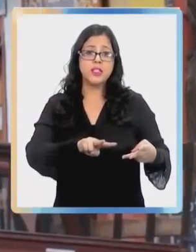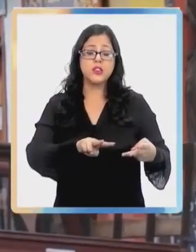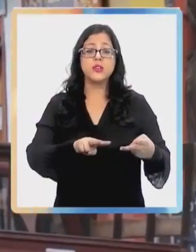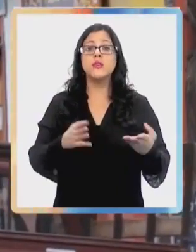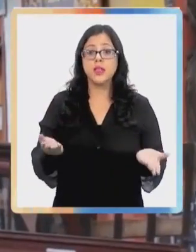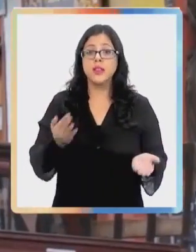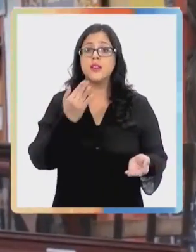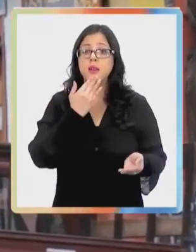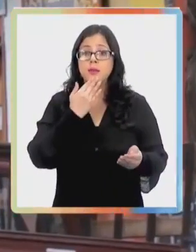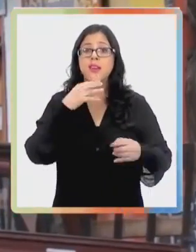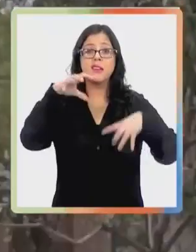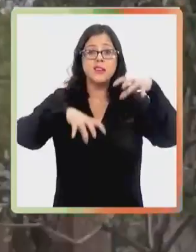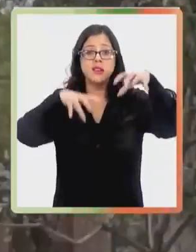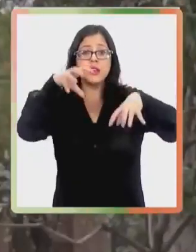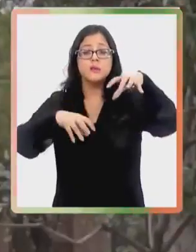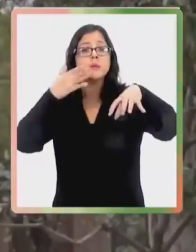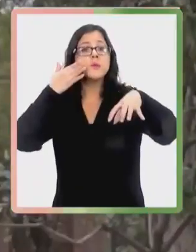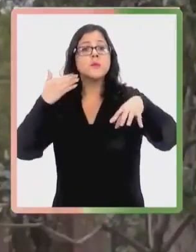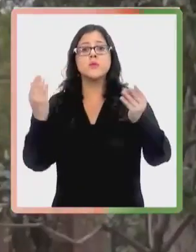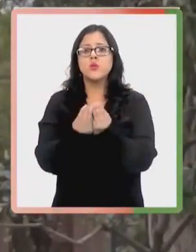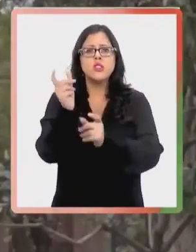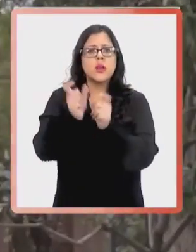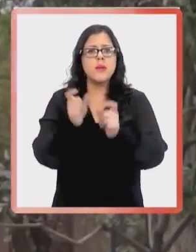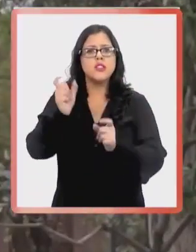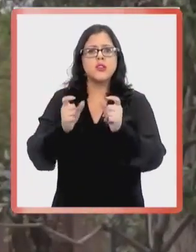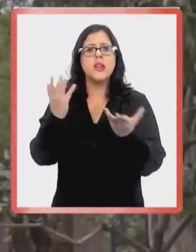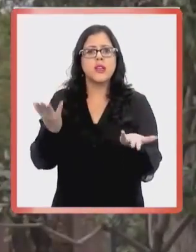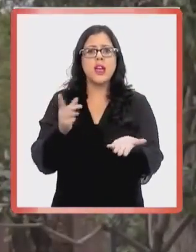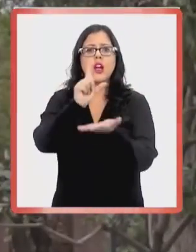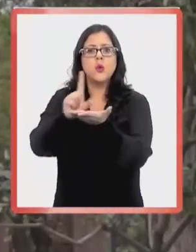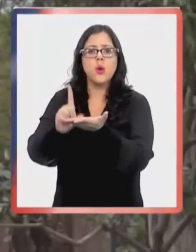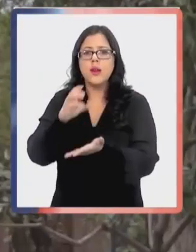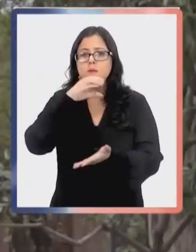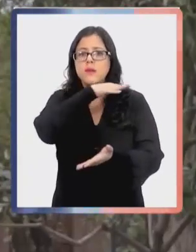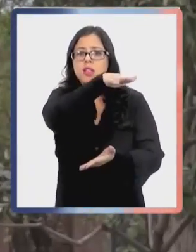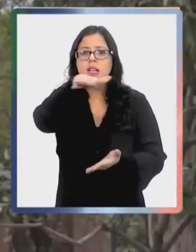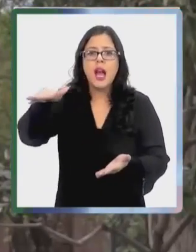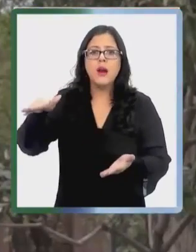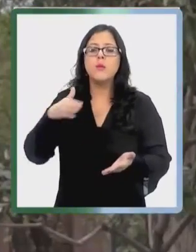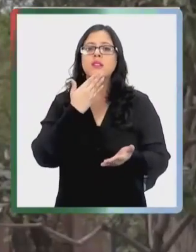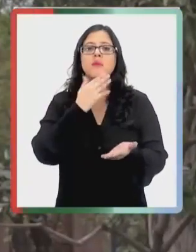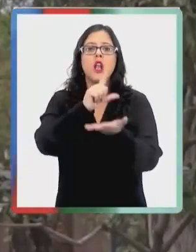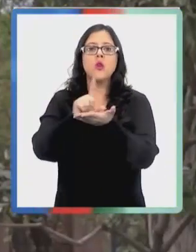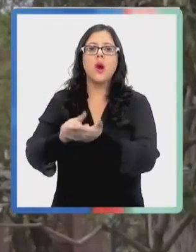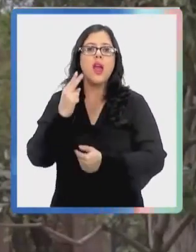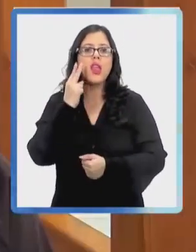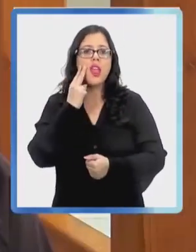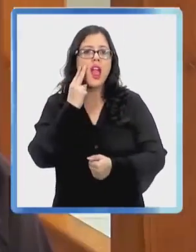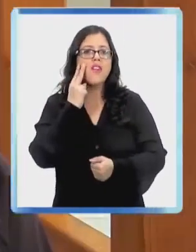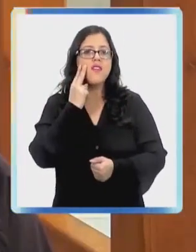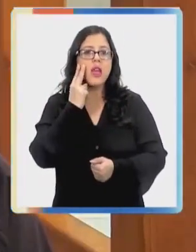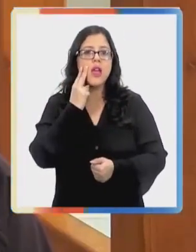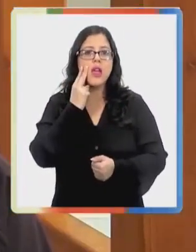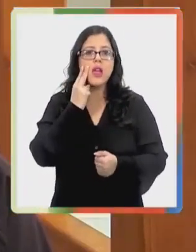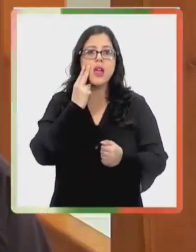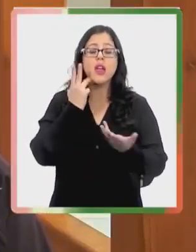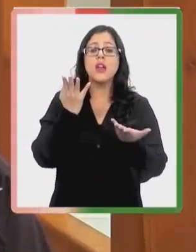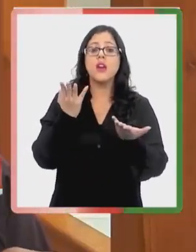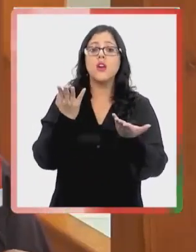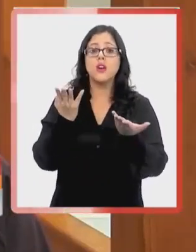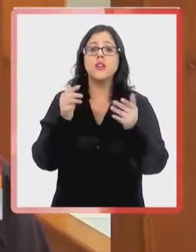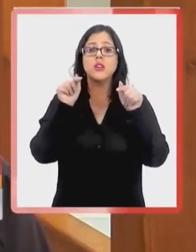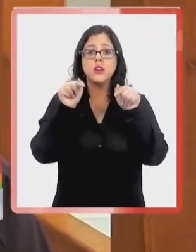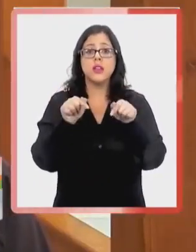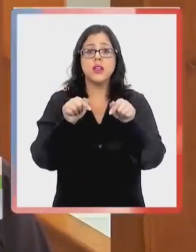Valparaíso, que además de la cordillera, muchos prefirieron las zonas de campos y viñedos. Eso está dado porque